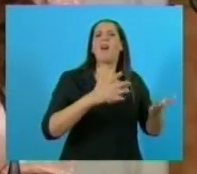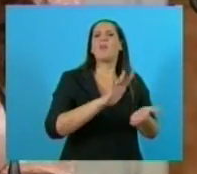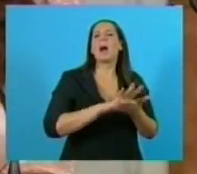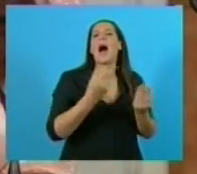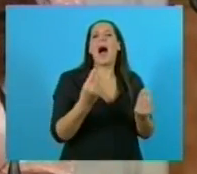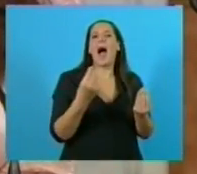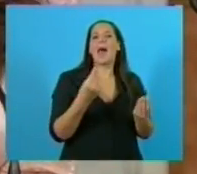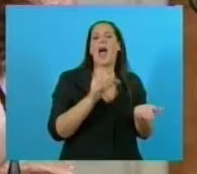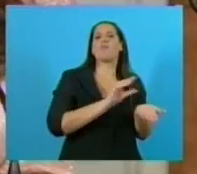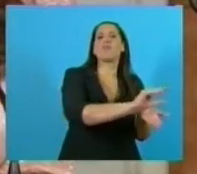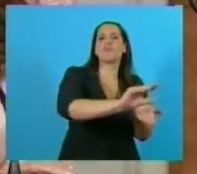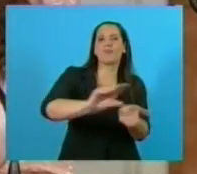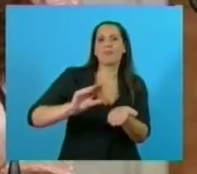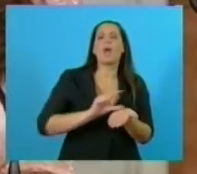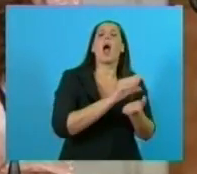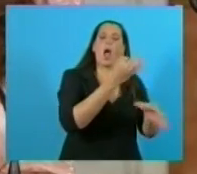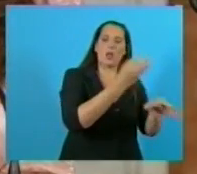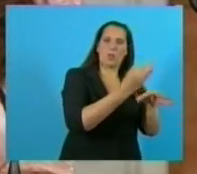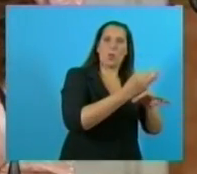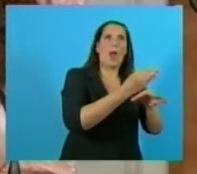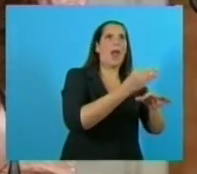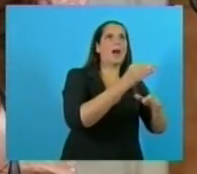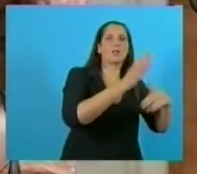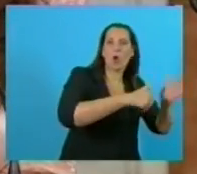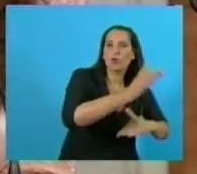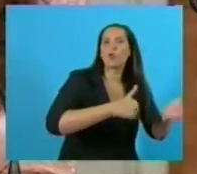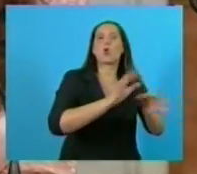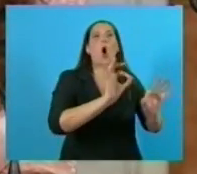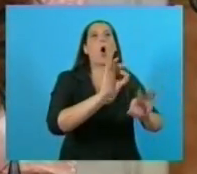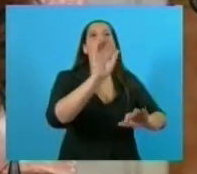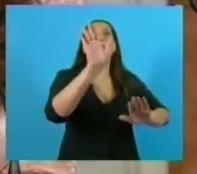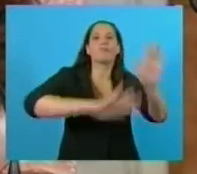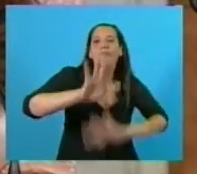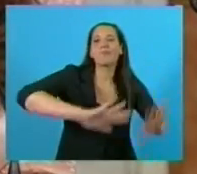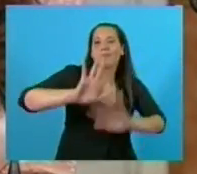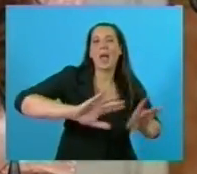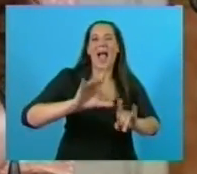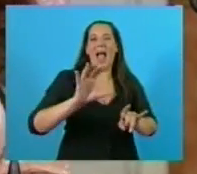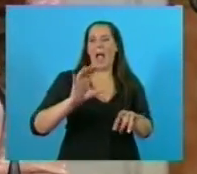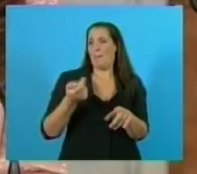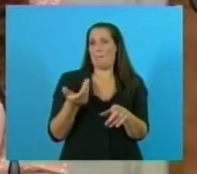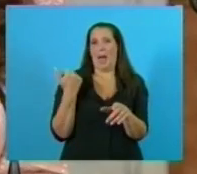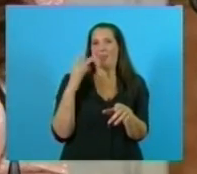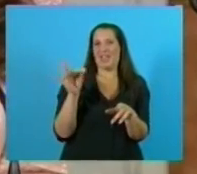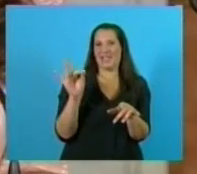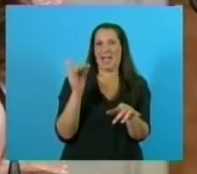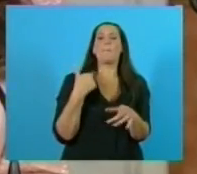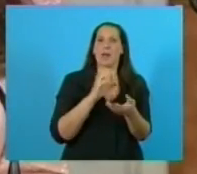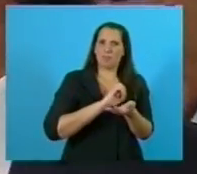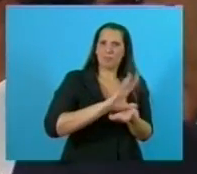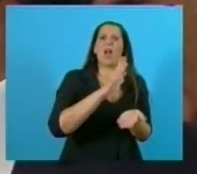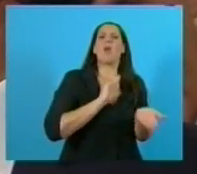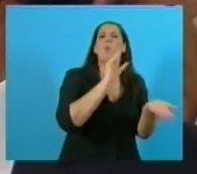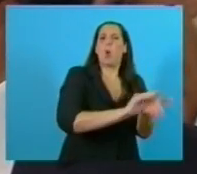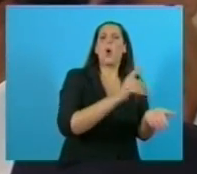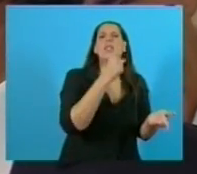de construcción y pequeños arreglos que hemos lanzado el pasado mes de diciembre por cientos de millones de pesos